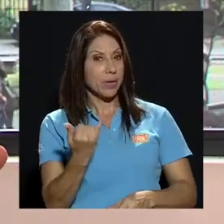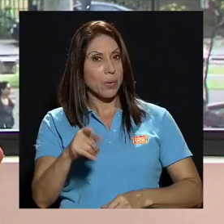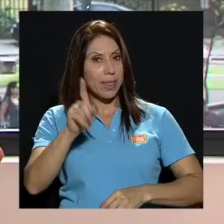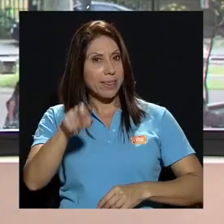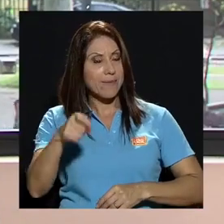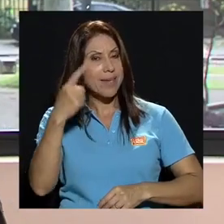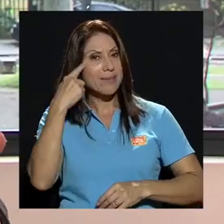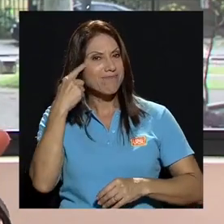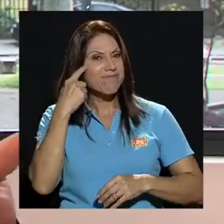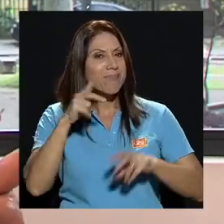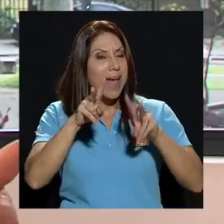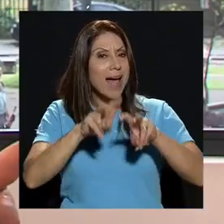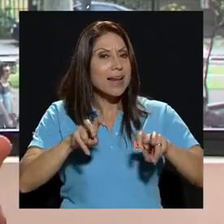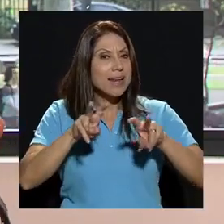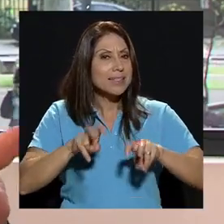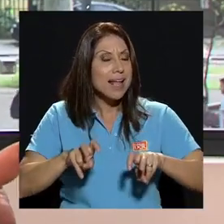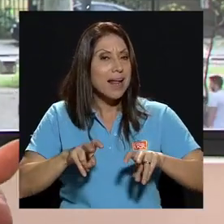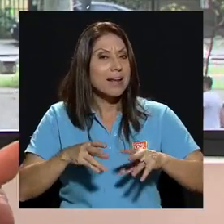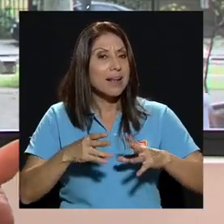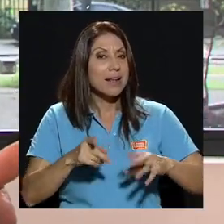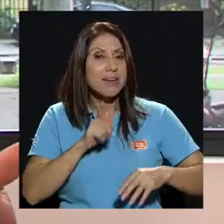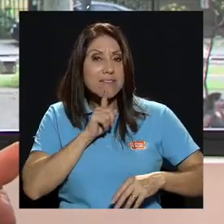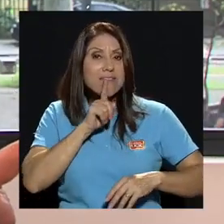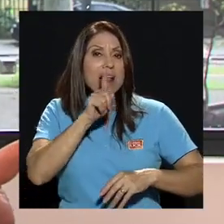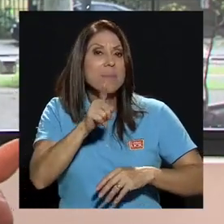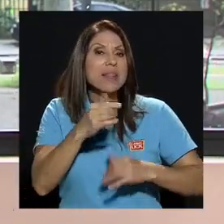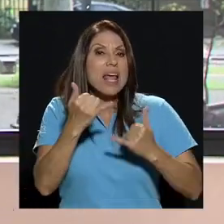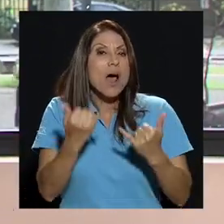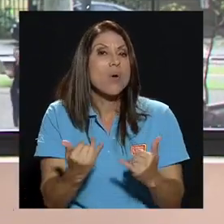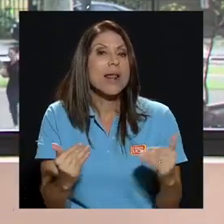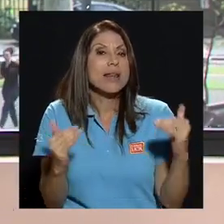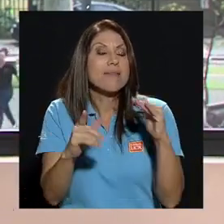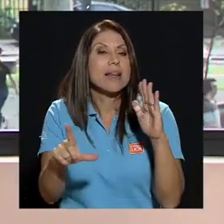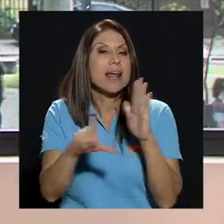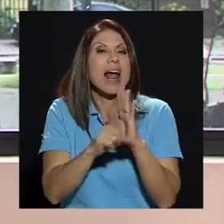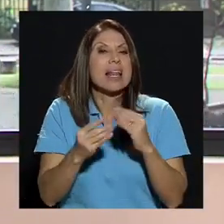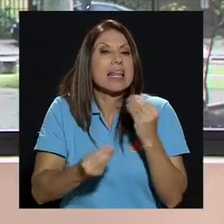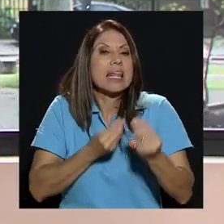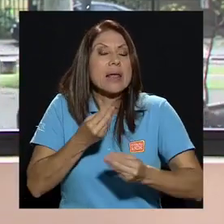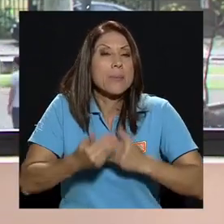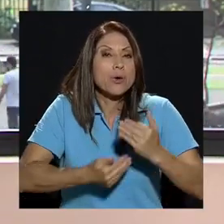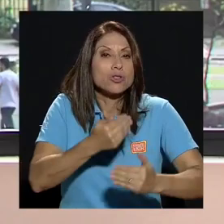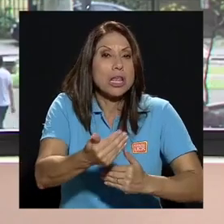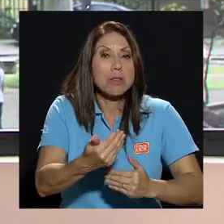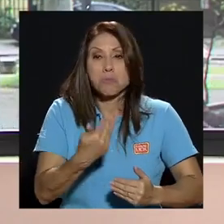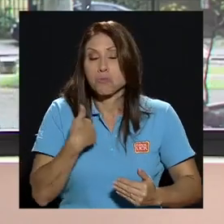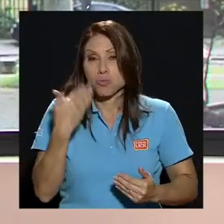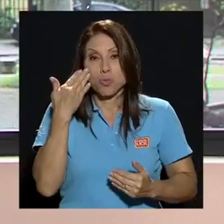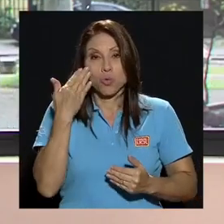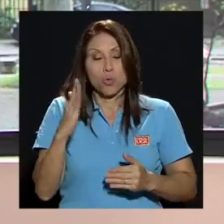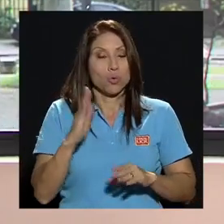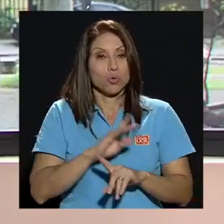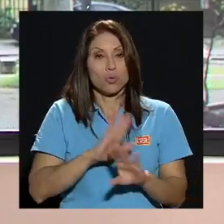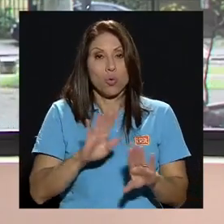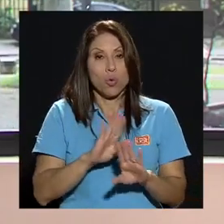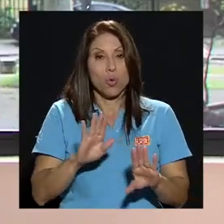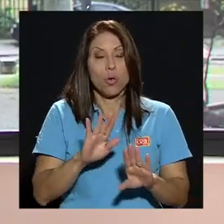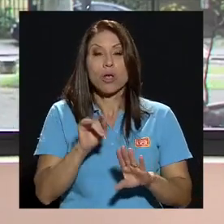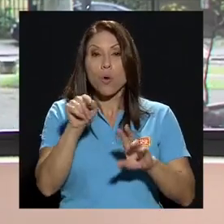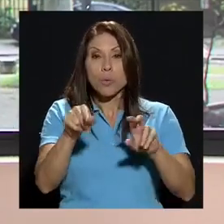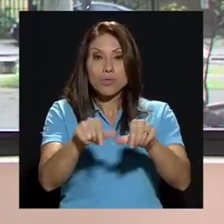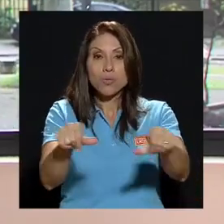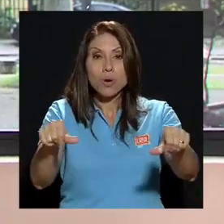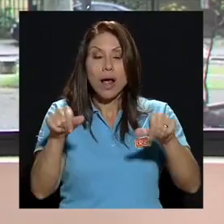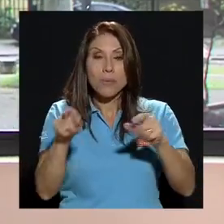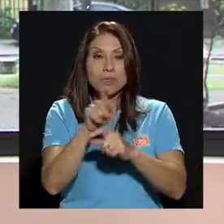realmente entonces procede ahora desde el punto jurídico que ese si no lo conozco y por ser un campo muy específico y especial no puedo